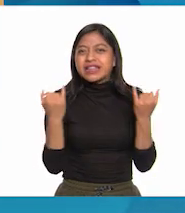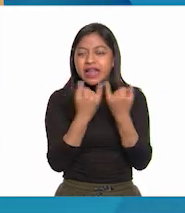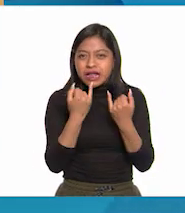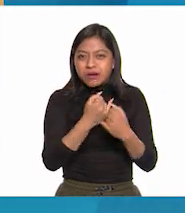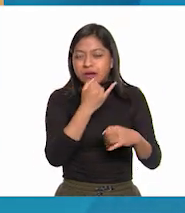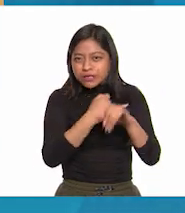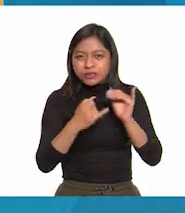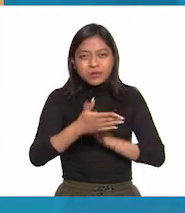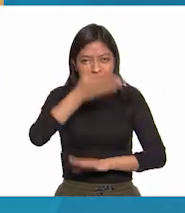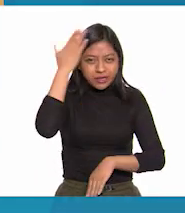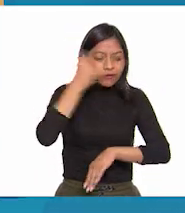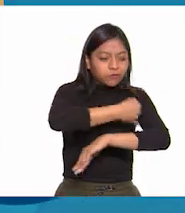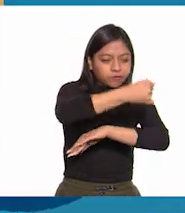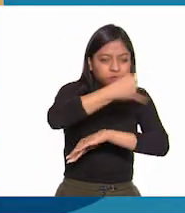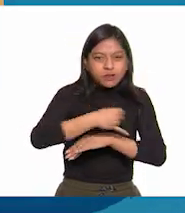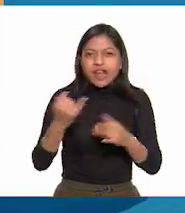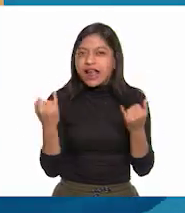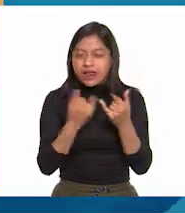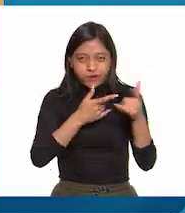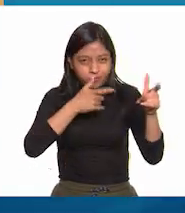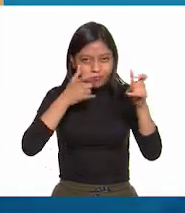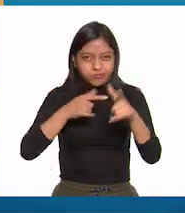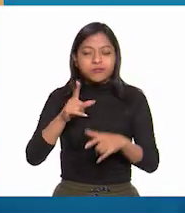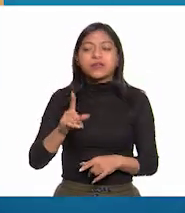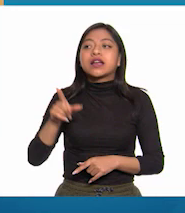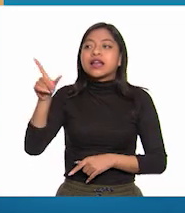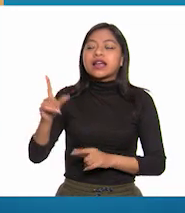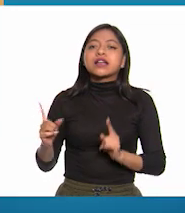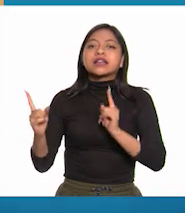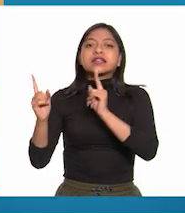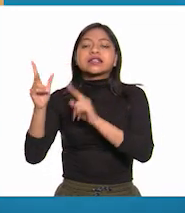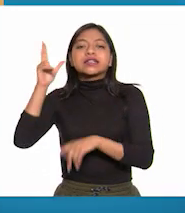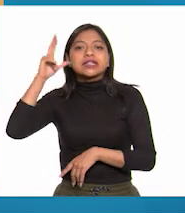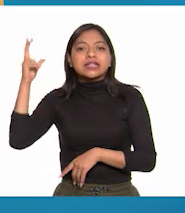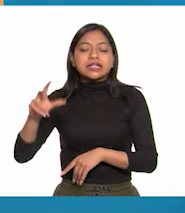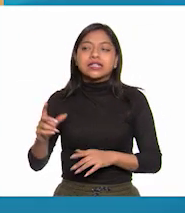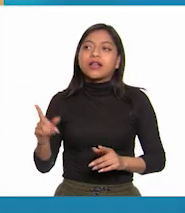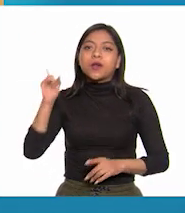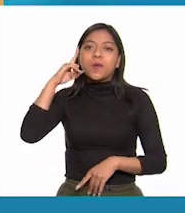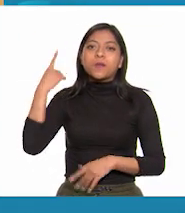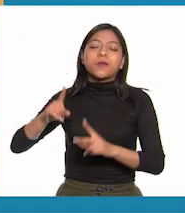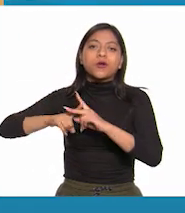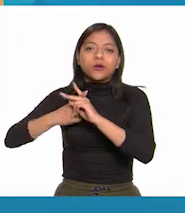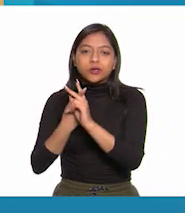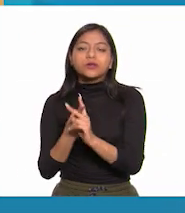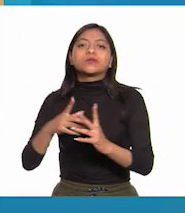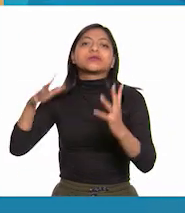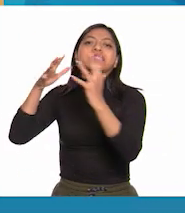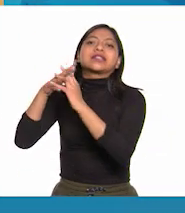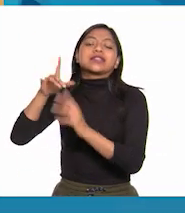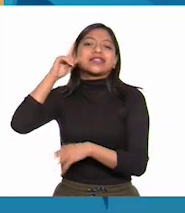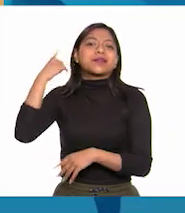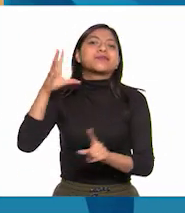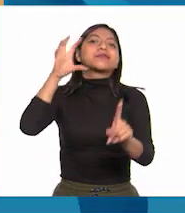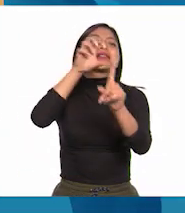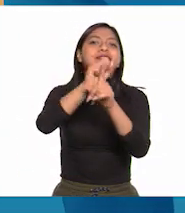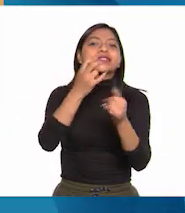labranza y una que otra arma y siguieron a Hidalgo dando inicio a la lucha por la independencia.